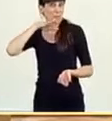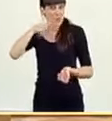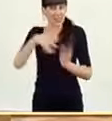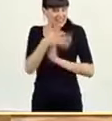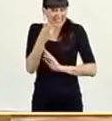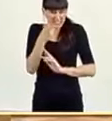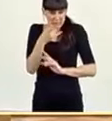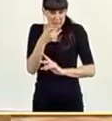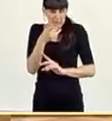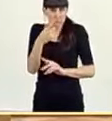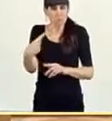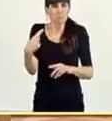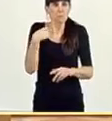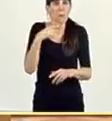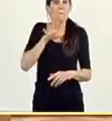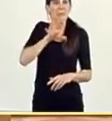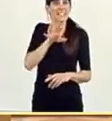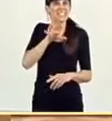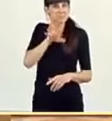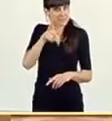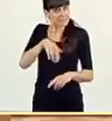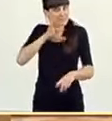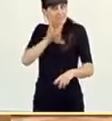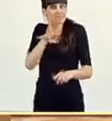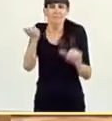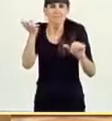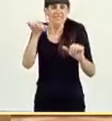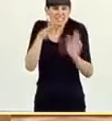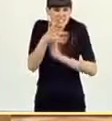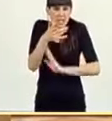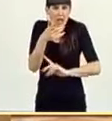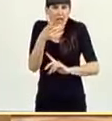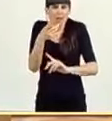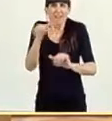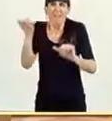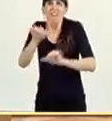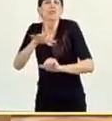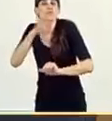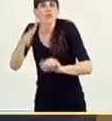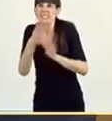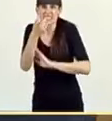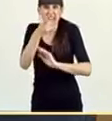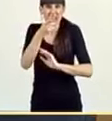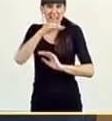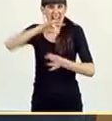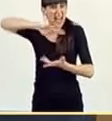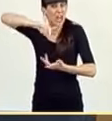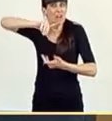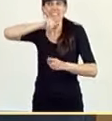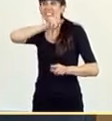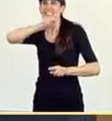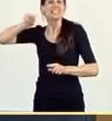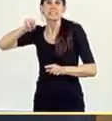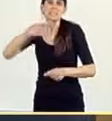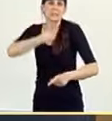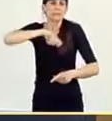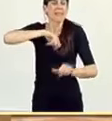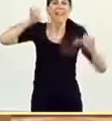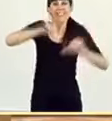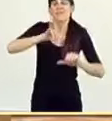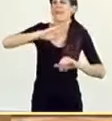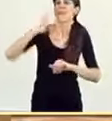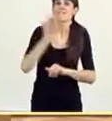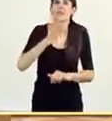está arruinando a este país, señora Vicepresidenta, no es ese eje geográfico. El eje que está arruinando a España y a los